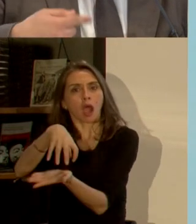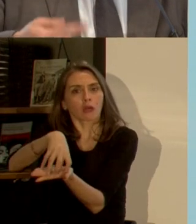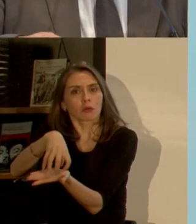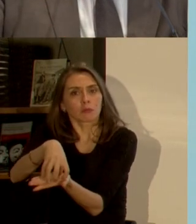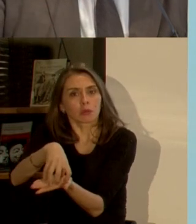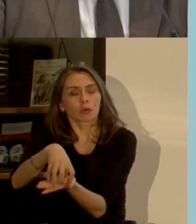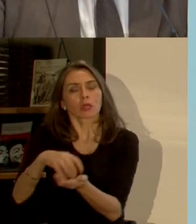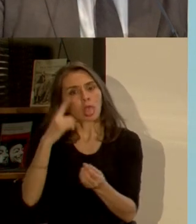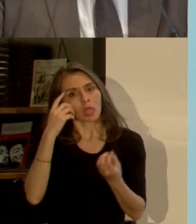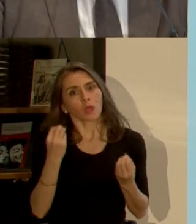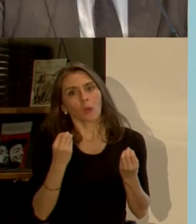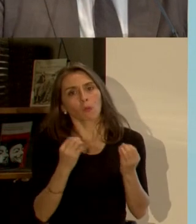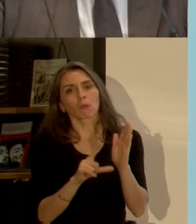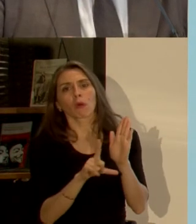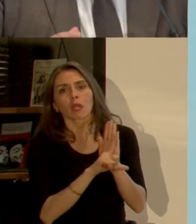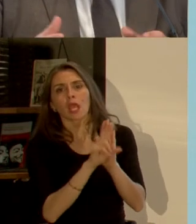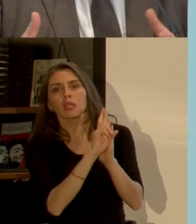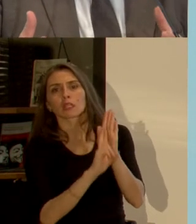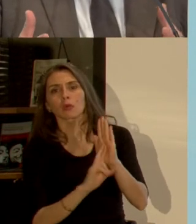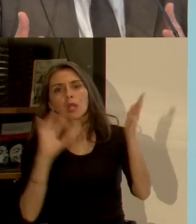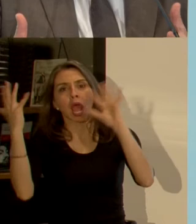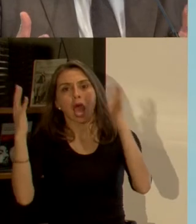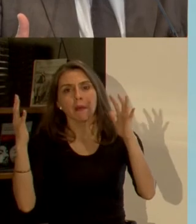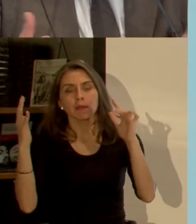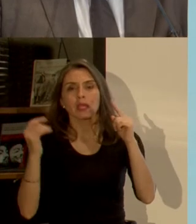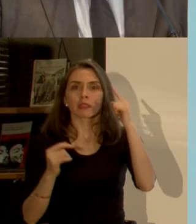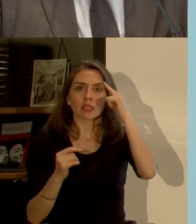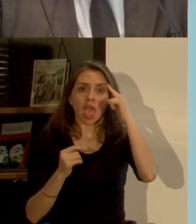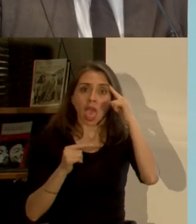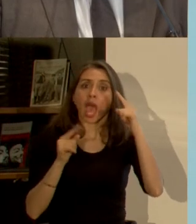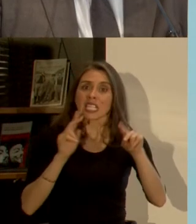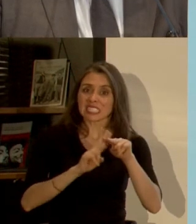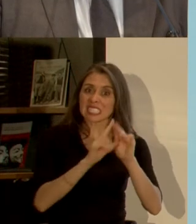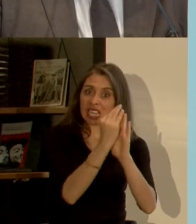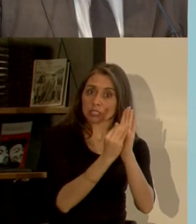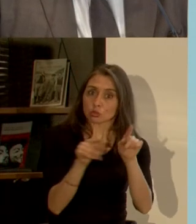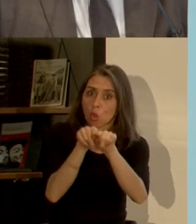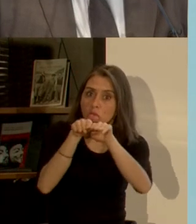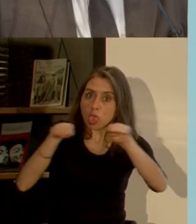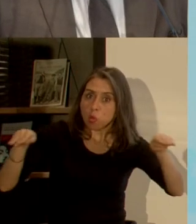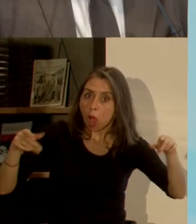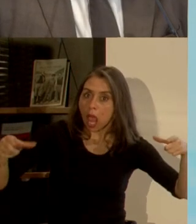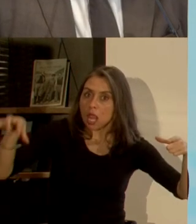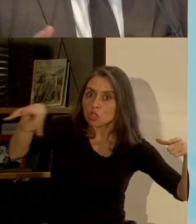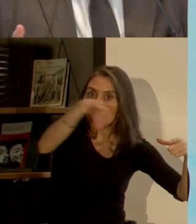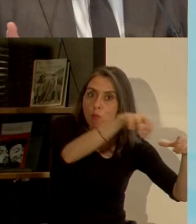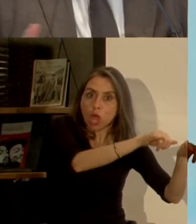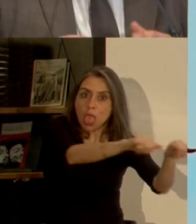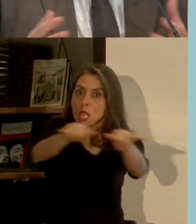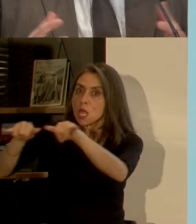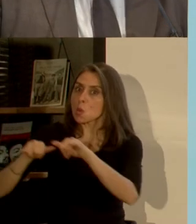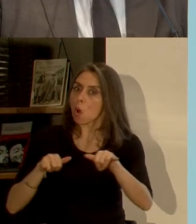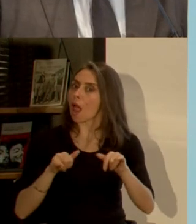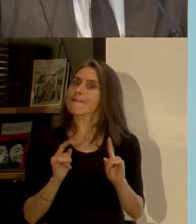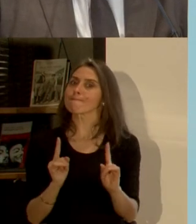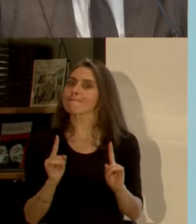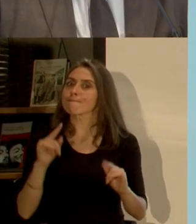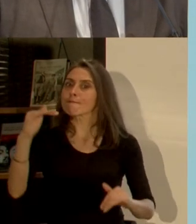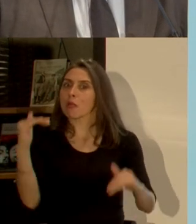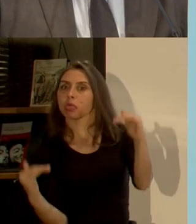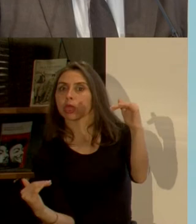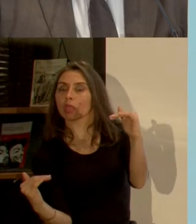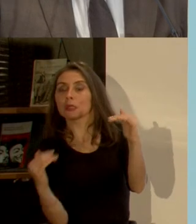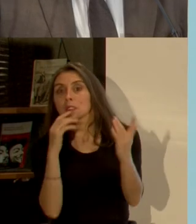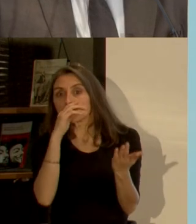regulación ambiental o la gestión ambiental fue hecha con un criterio de equidad y ahí uno tiene que ir pensándolo eso es un conflicto